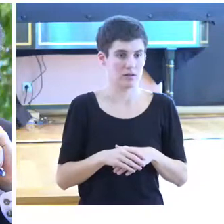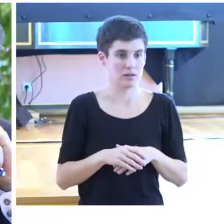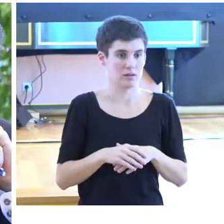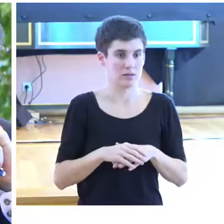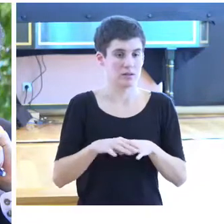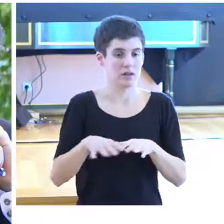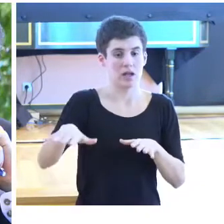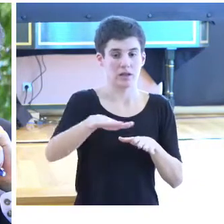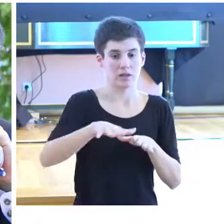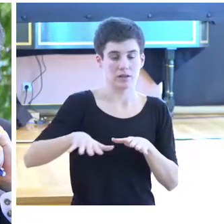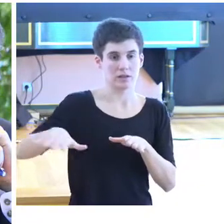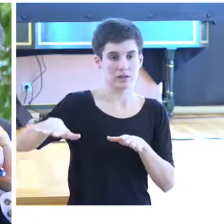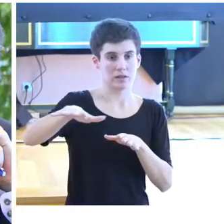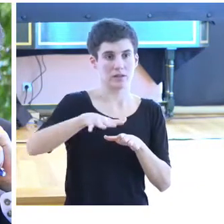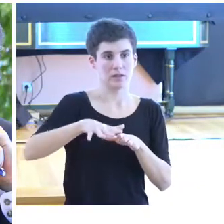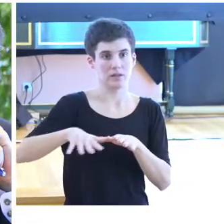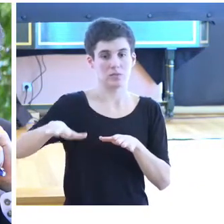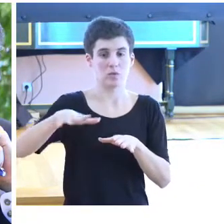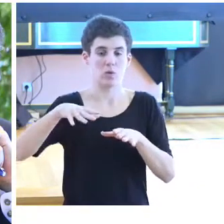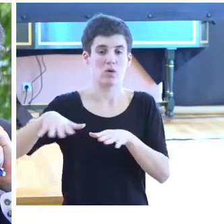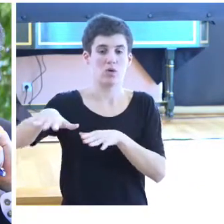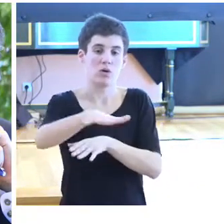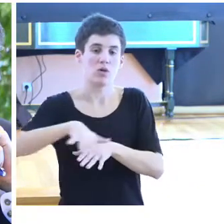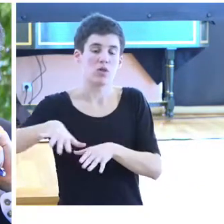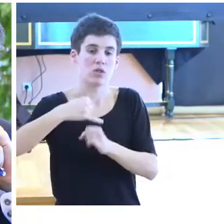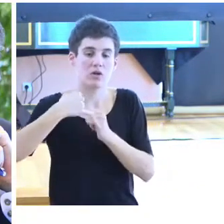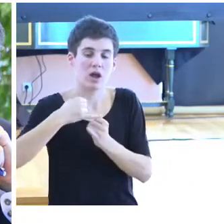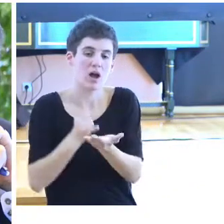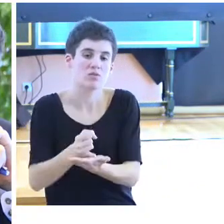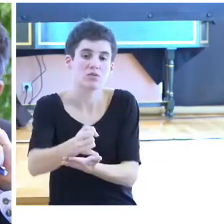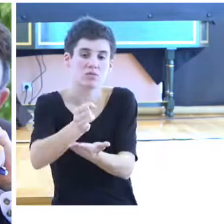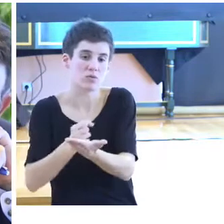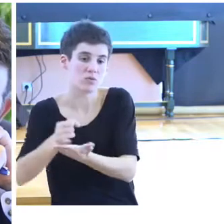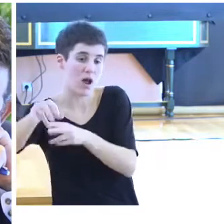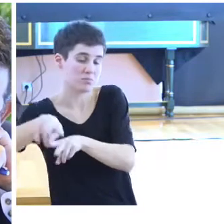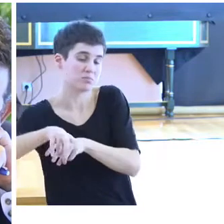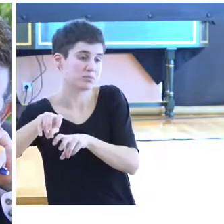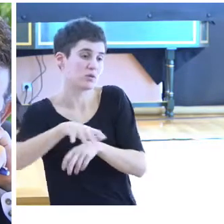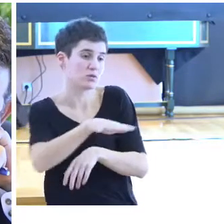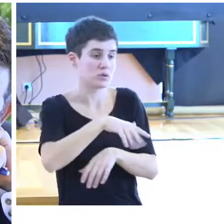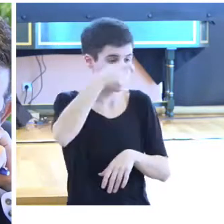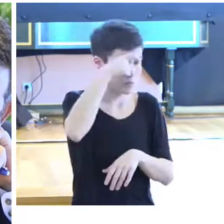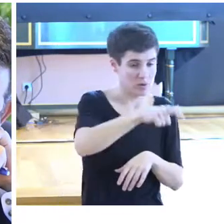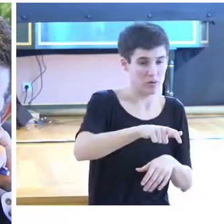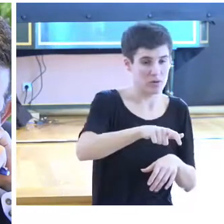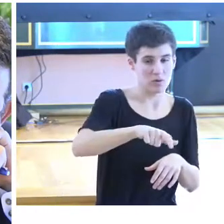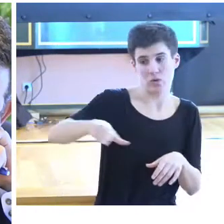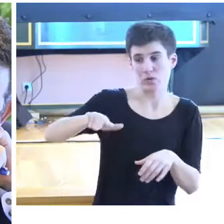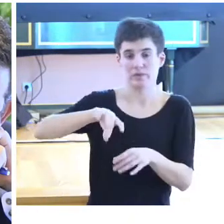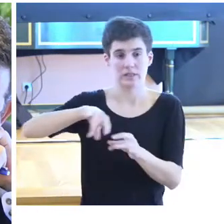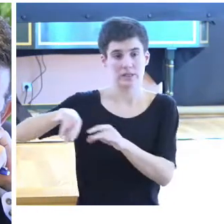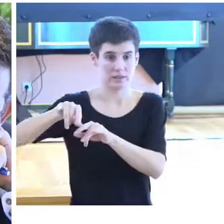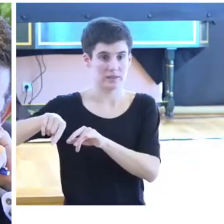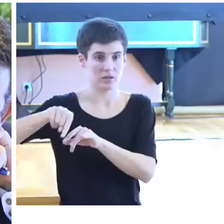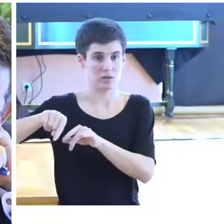grande, que es Parafrugel, pero hay núcleos rurales también, que son Santa Margarida y Hermandas. Hay otro pueblo interior, que es Llufriu. Y después